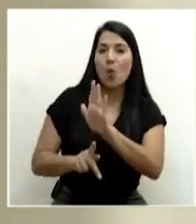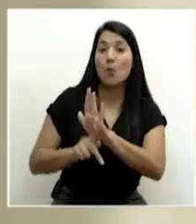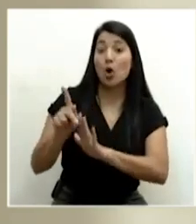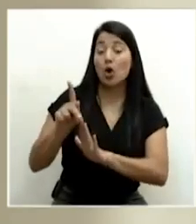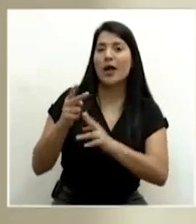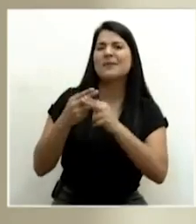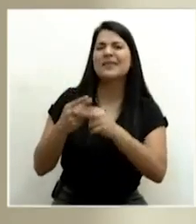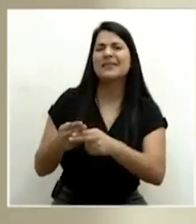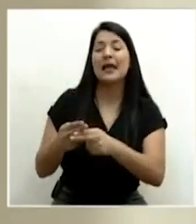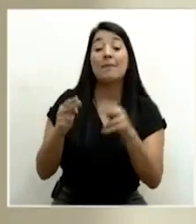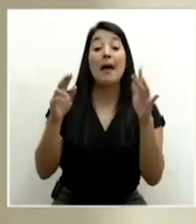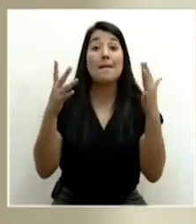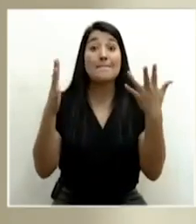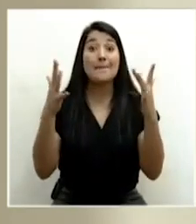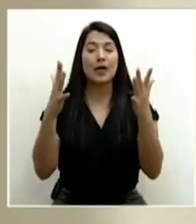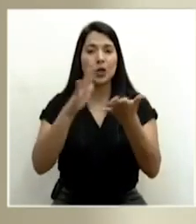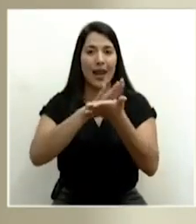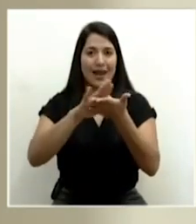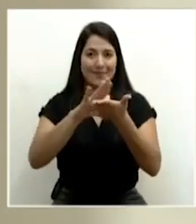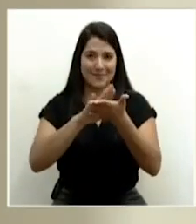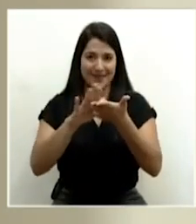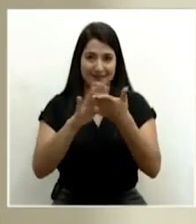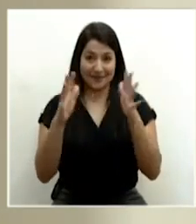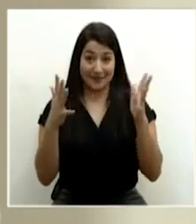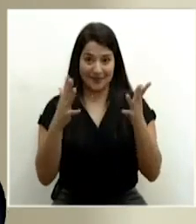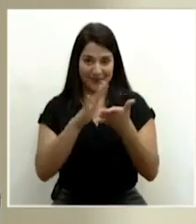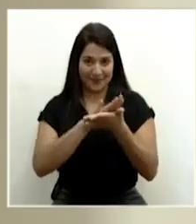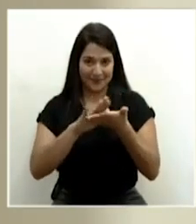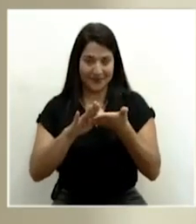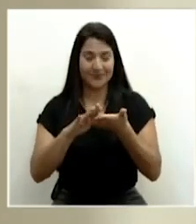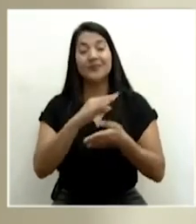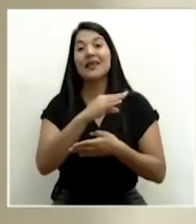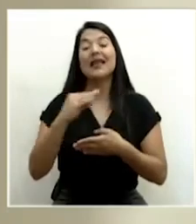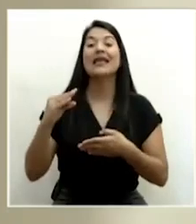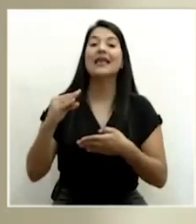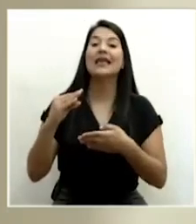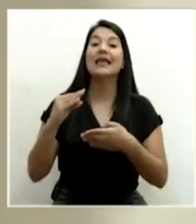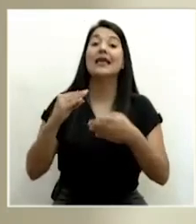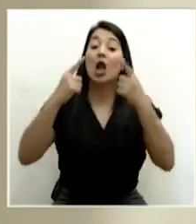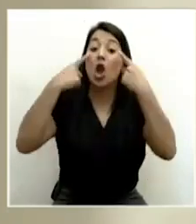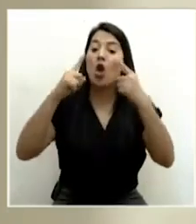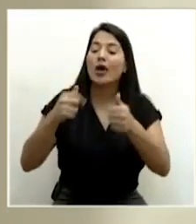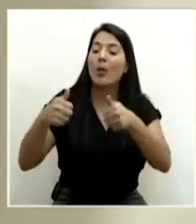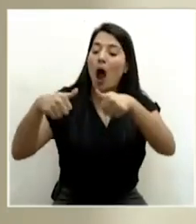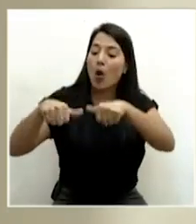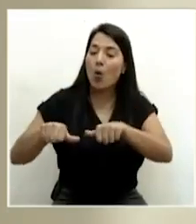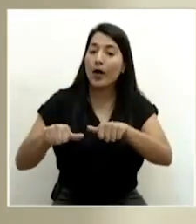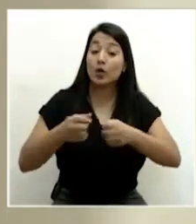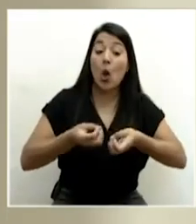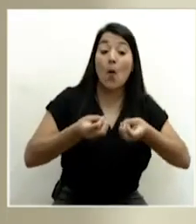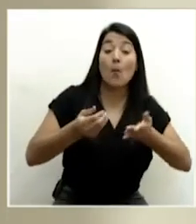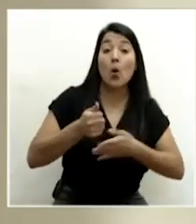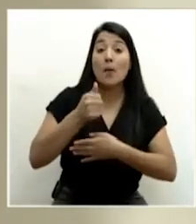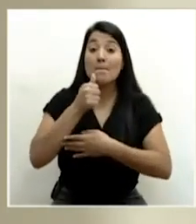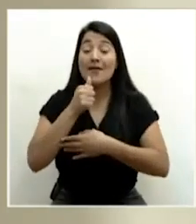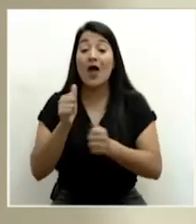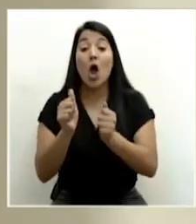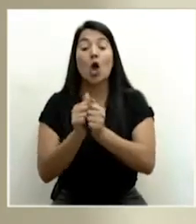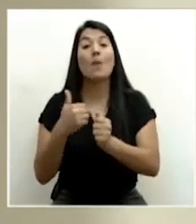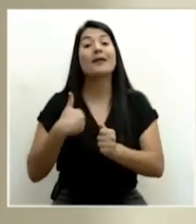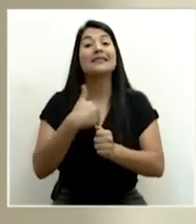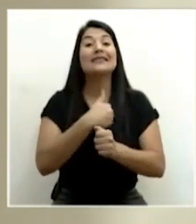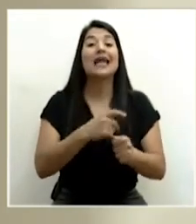programa Manitas Limpias. Y se creó, se creó una alianza público-privada con el Ministerio de